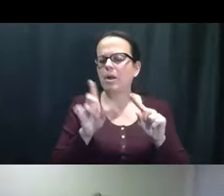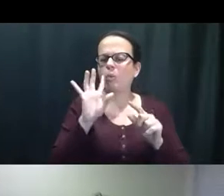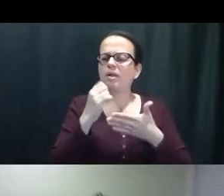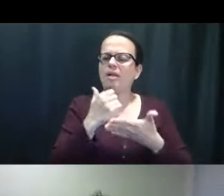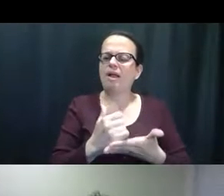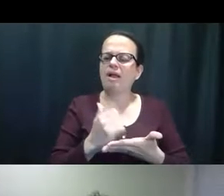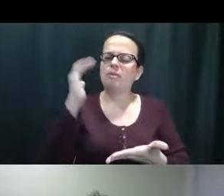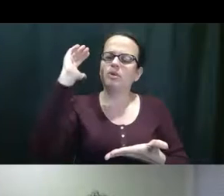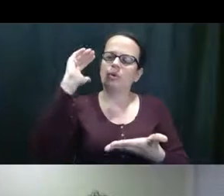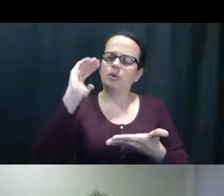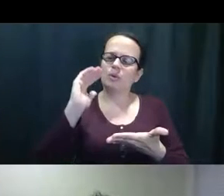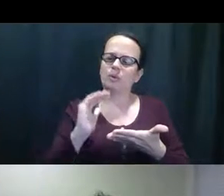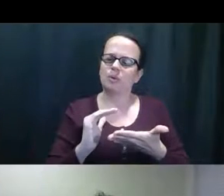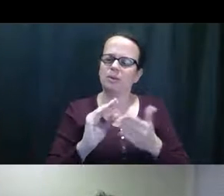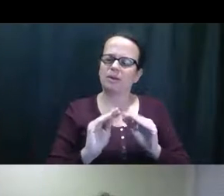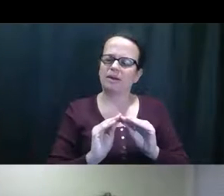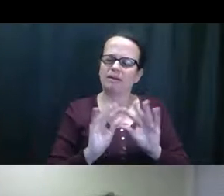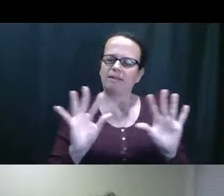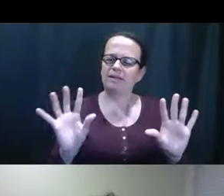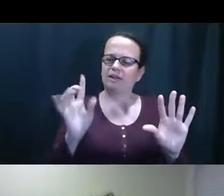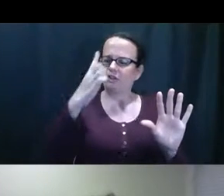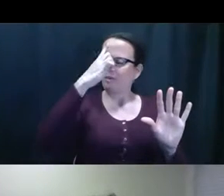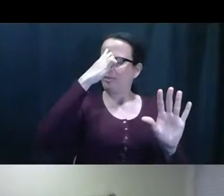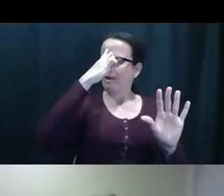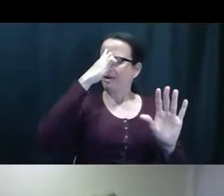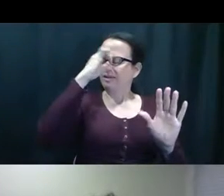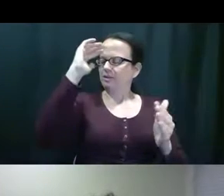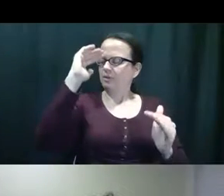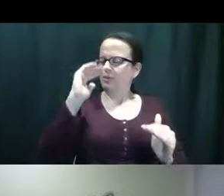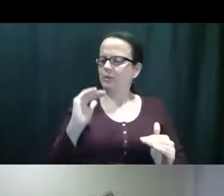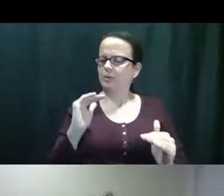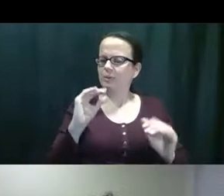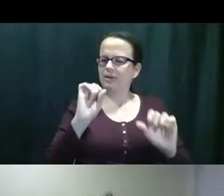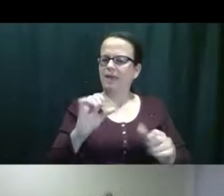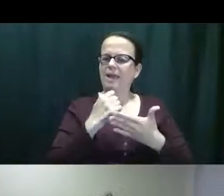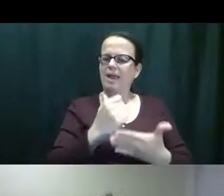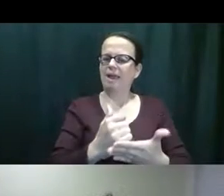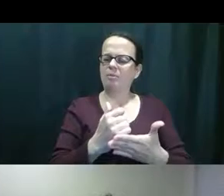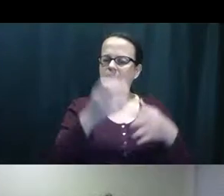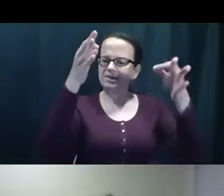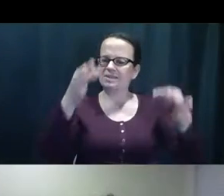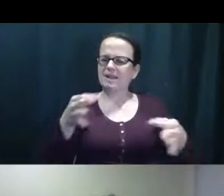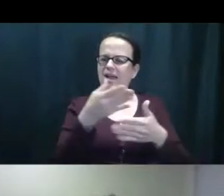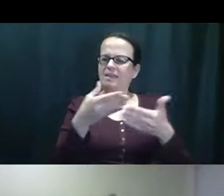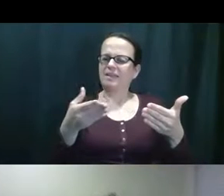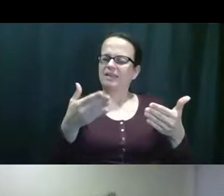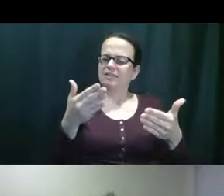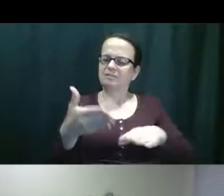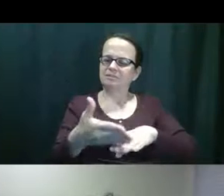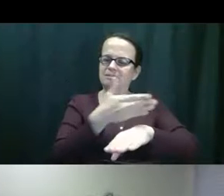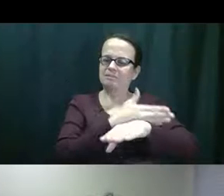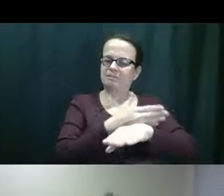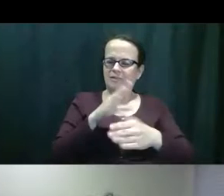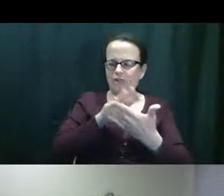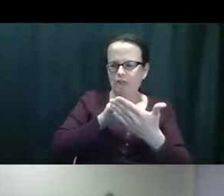que va a a a resolver todos sus problemas, pero eso ayudas y ayuda a tomar mejores decisiones y también